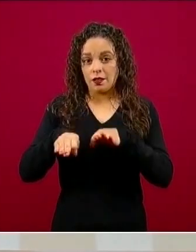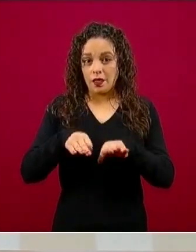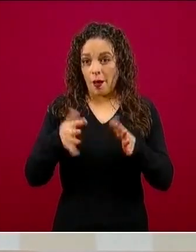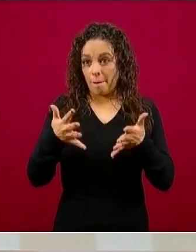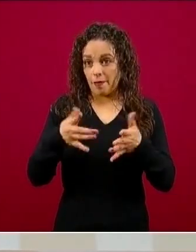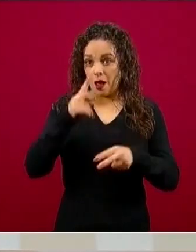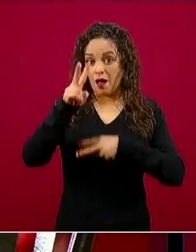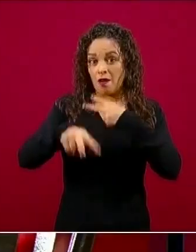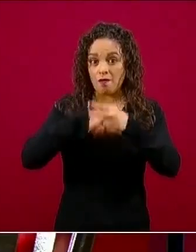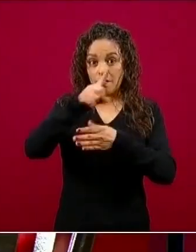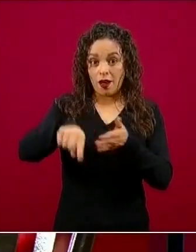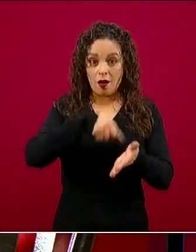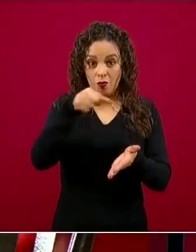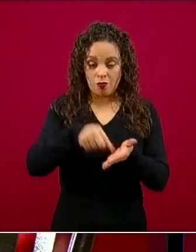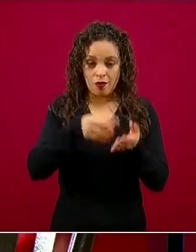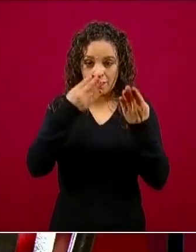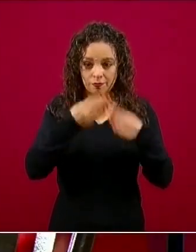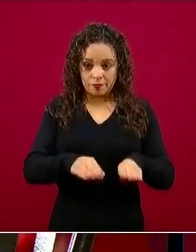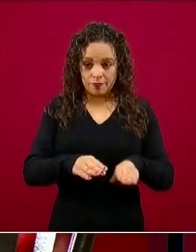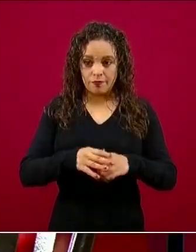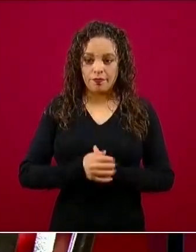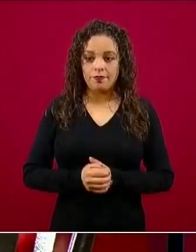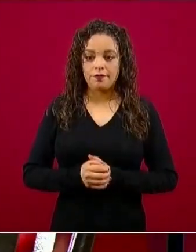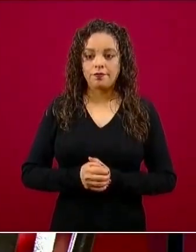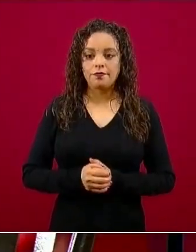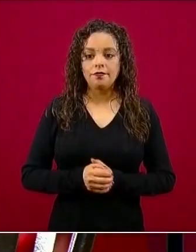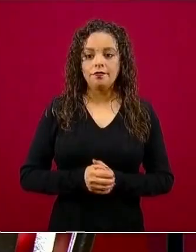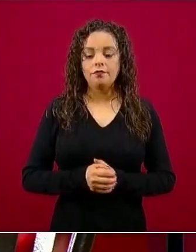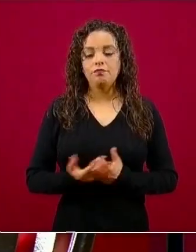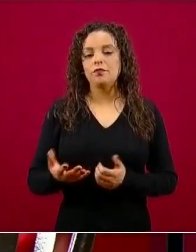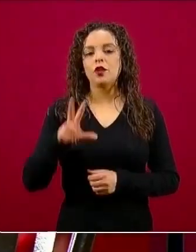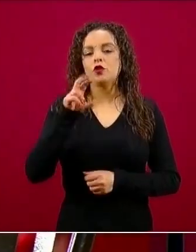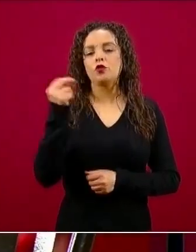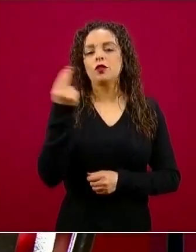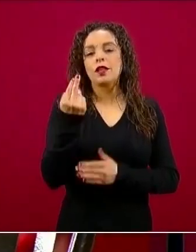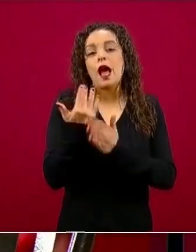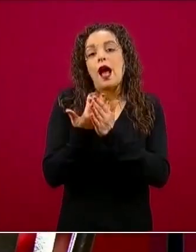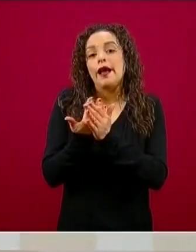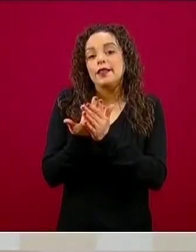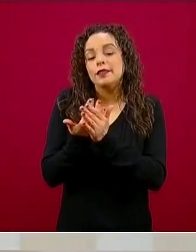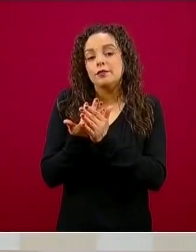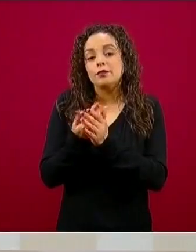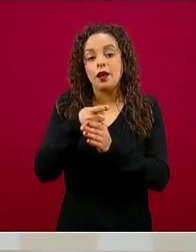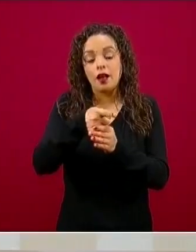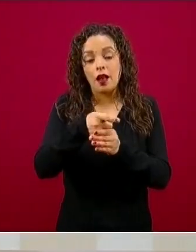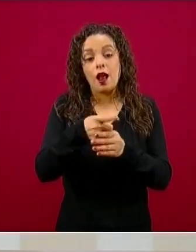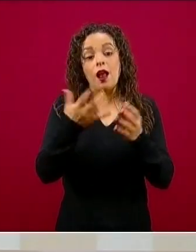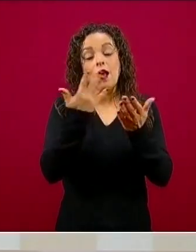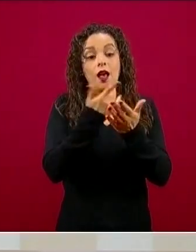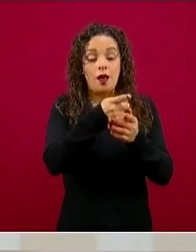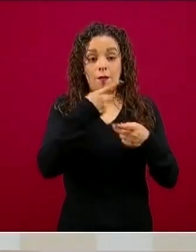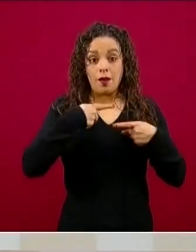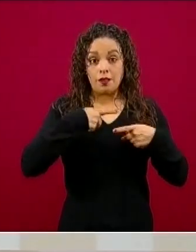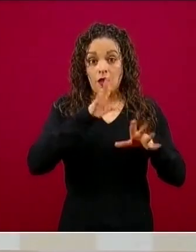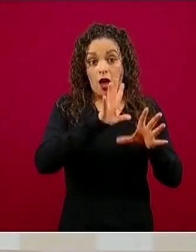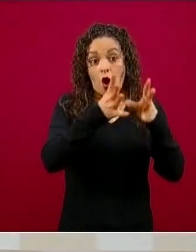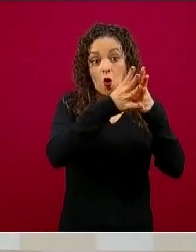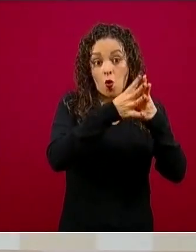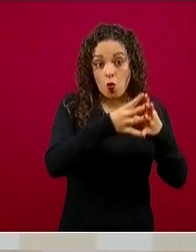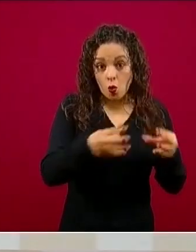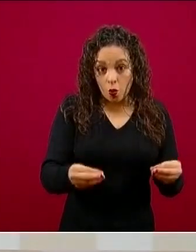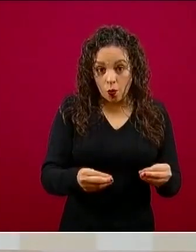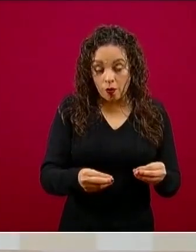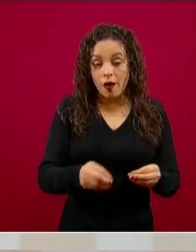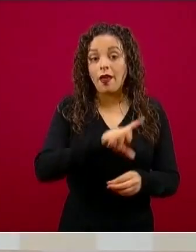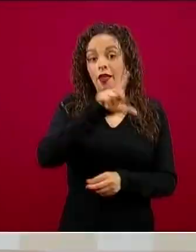bancos que operan la entrega de los créditos, como son Santander, Azteca y Banorte, para que al cerrarse una sucursal por